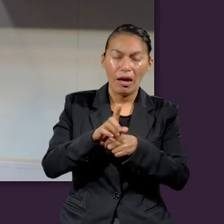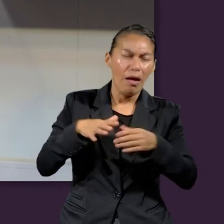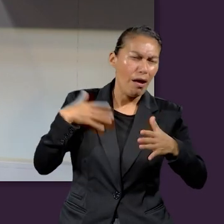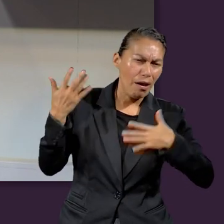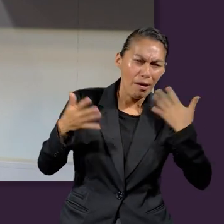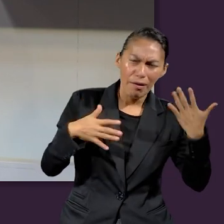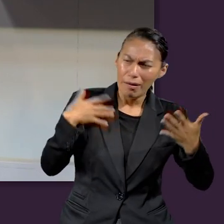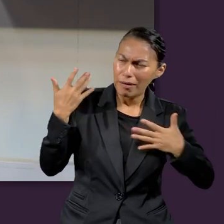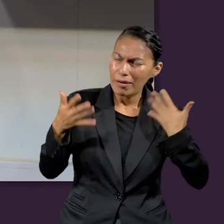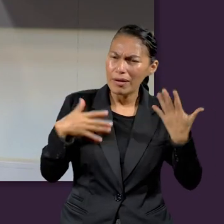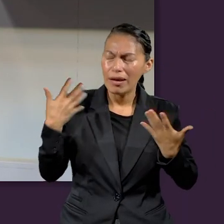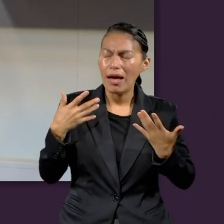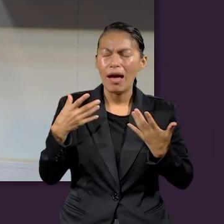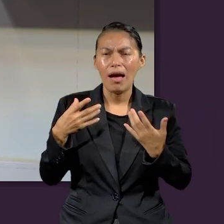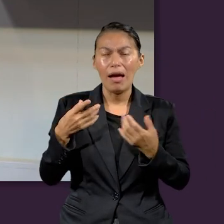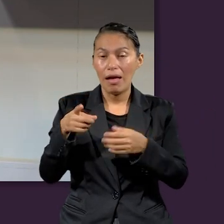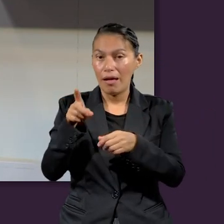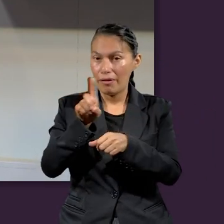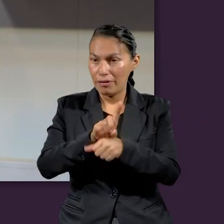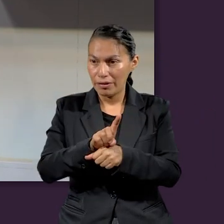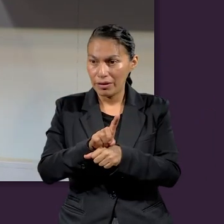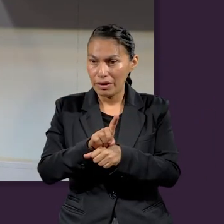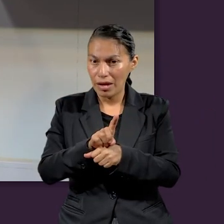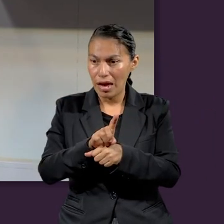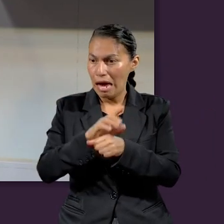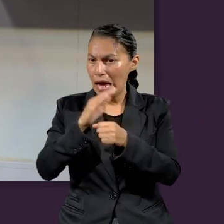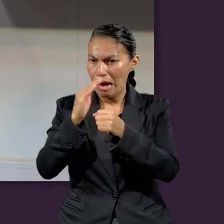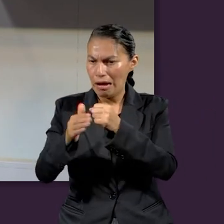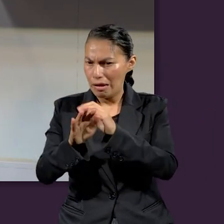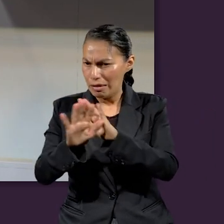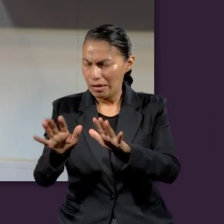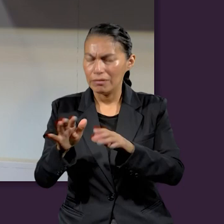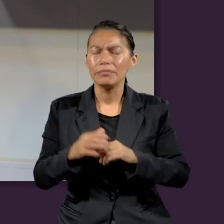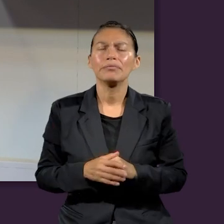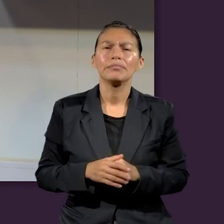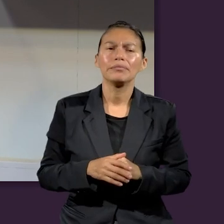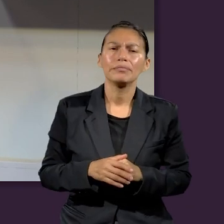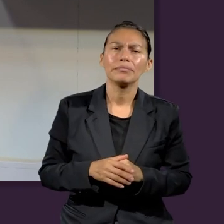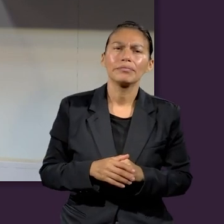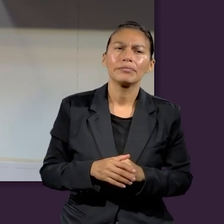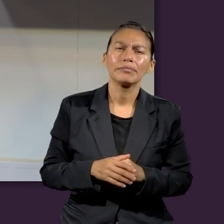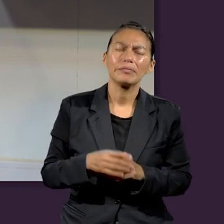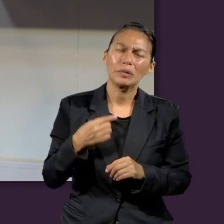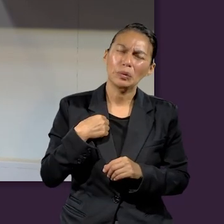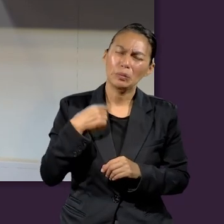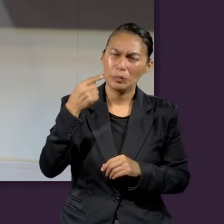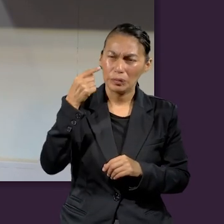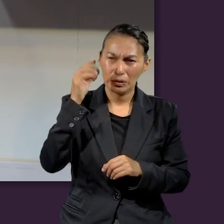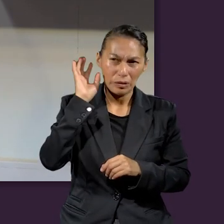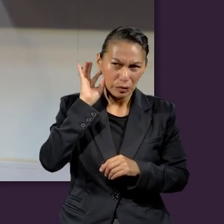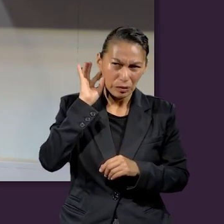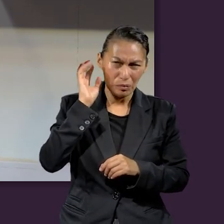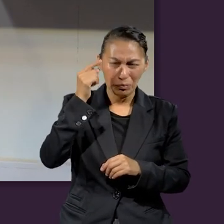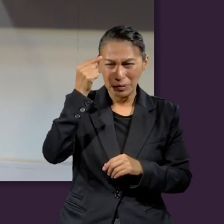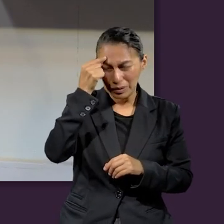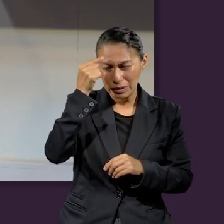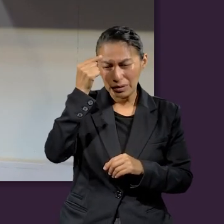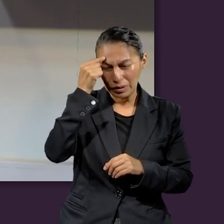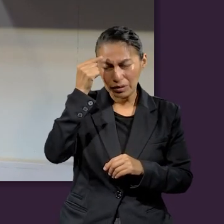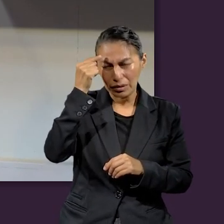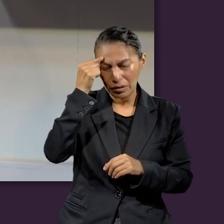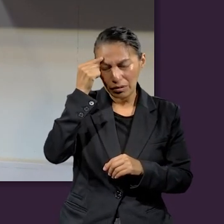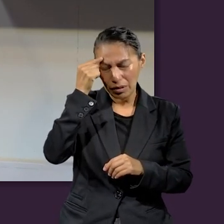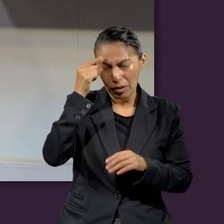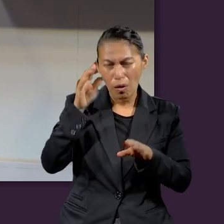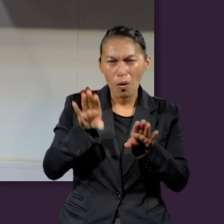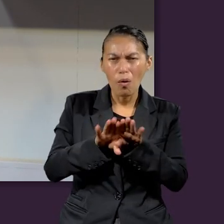De júbilo, porque era un día de cierre, de finalización. Y pensaba yo, mientras lo escuchaba, acerca